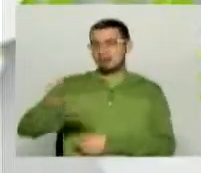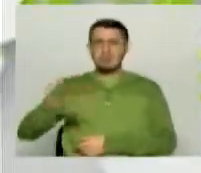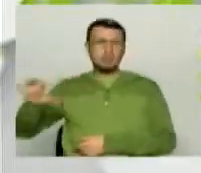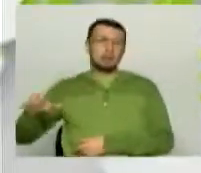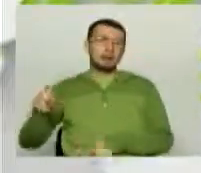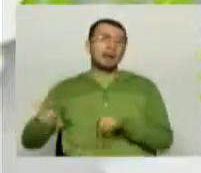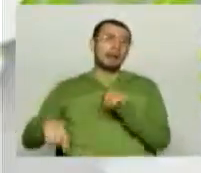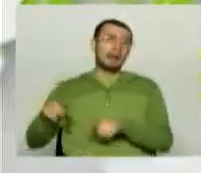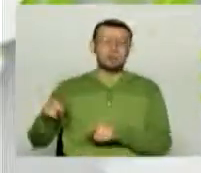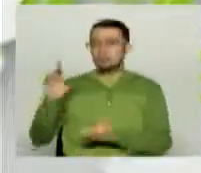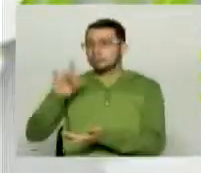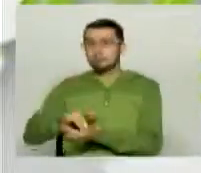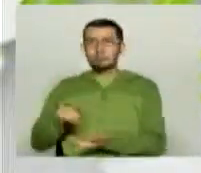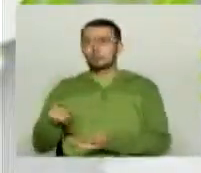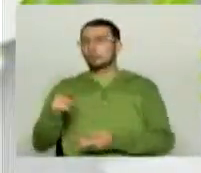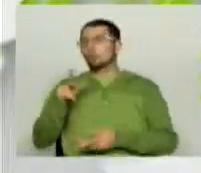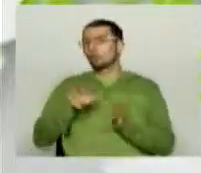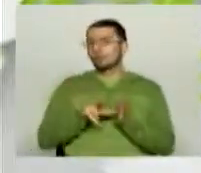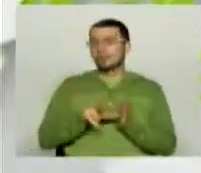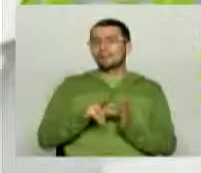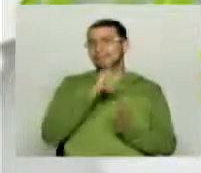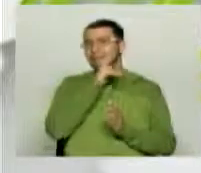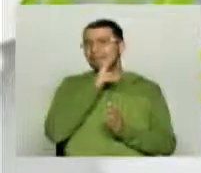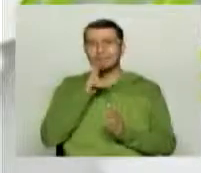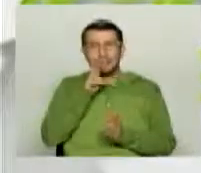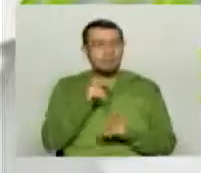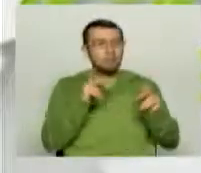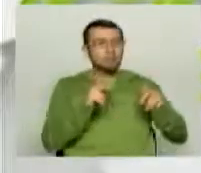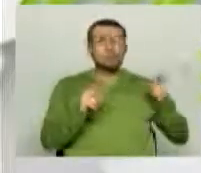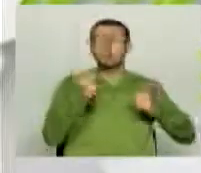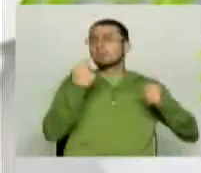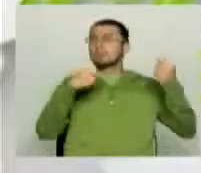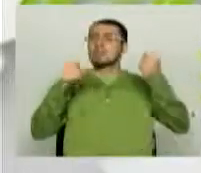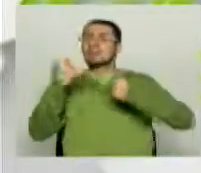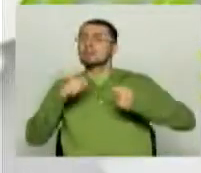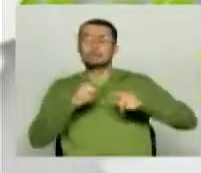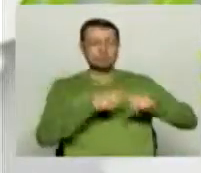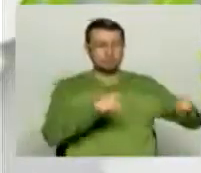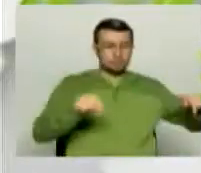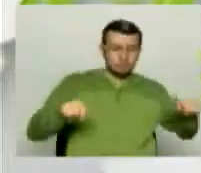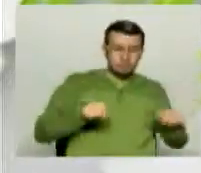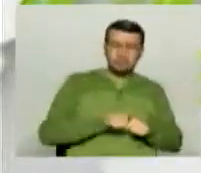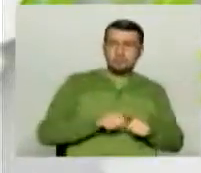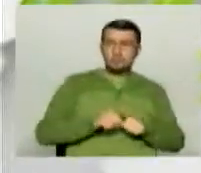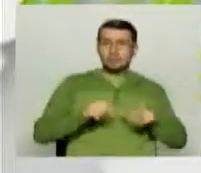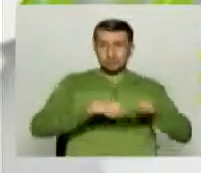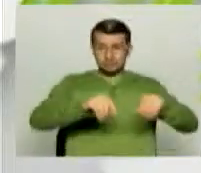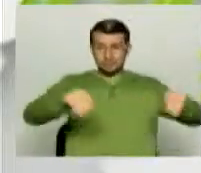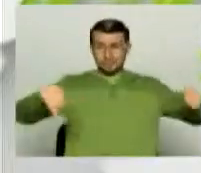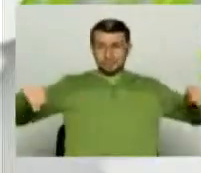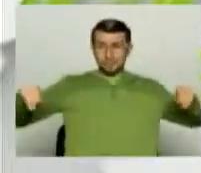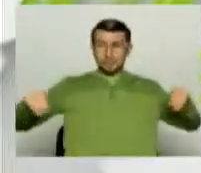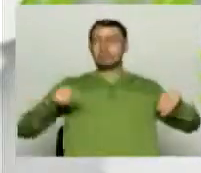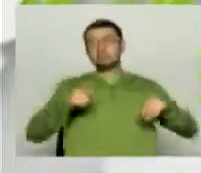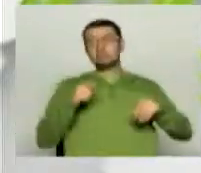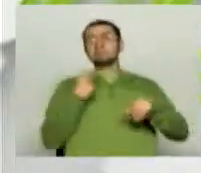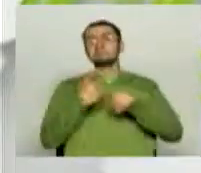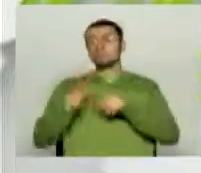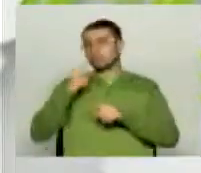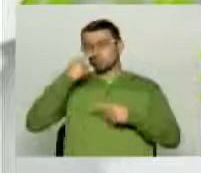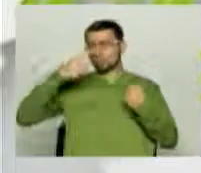hoteles, restaurantes, la gente que tiene obviamente sus sitios en las playas, sitios turísticos básicamente.